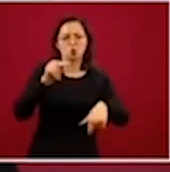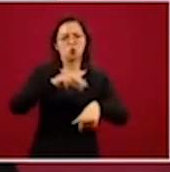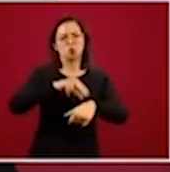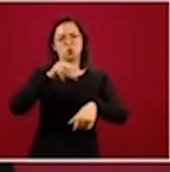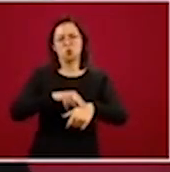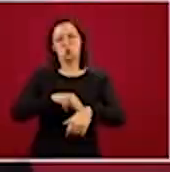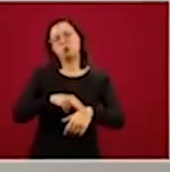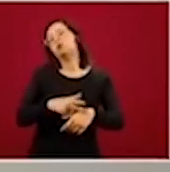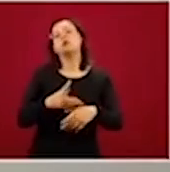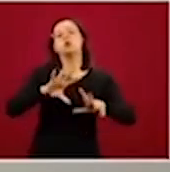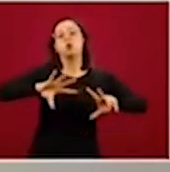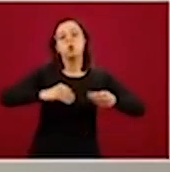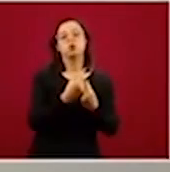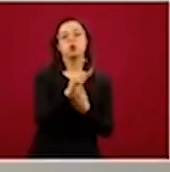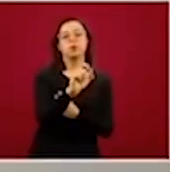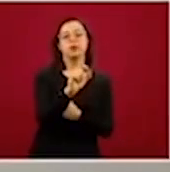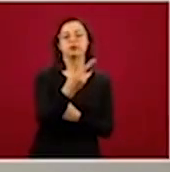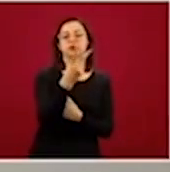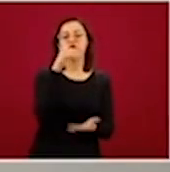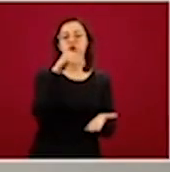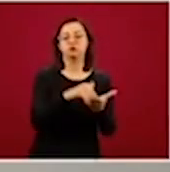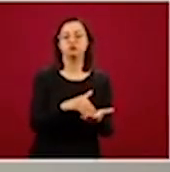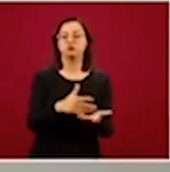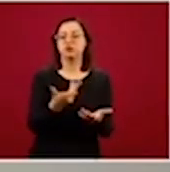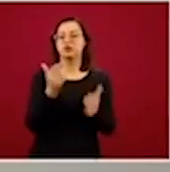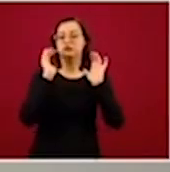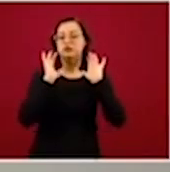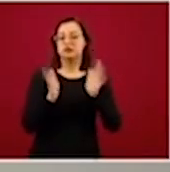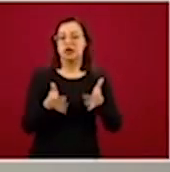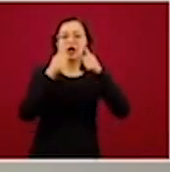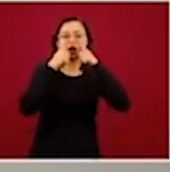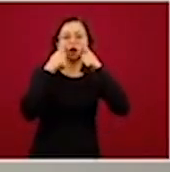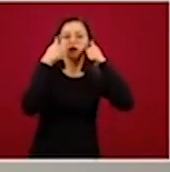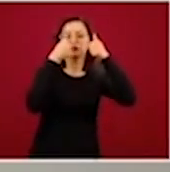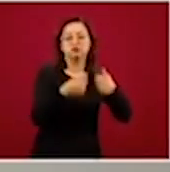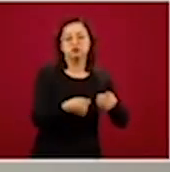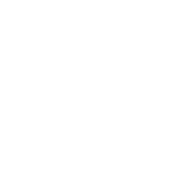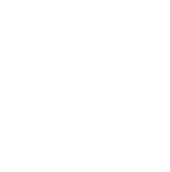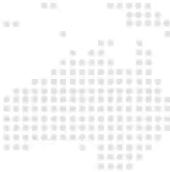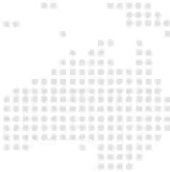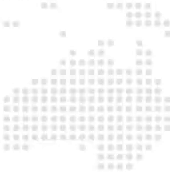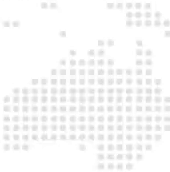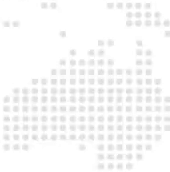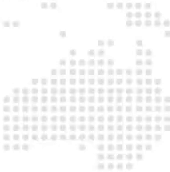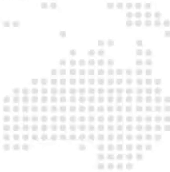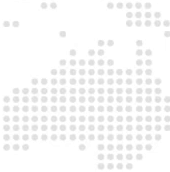22 mil casos de cáncer de mama que atiende los hospitales públicos.